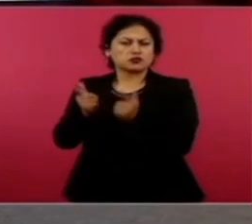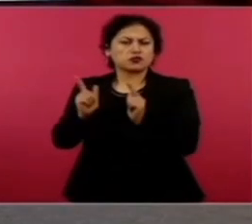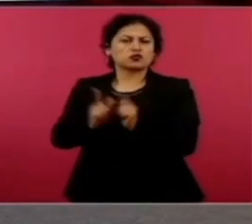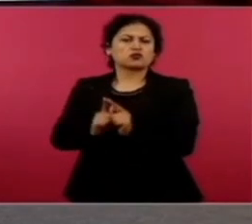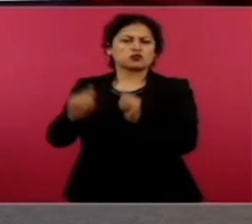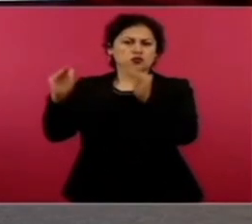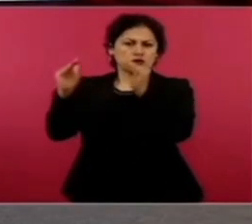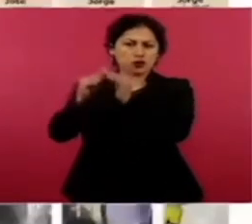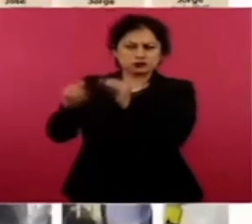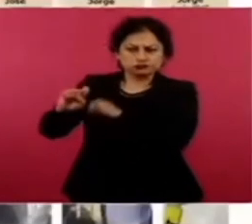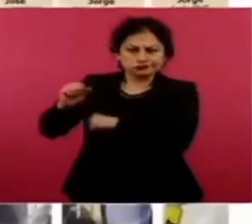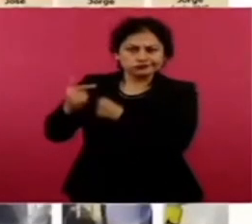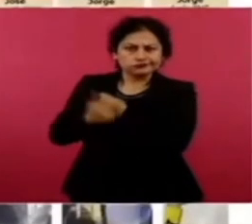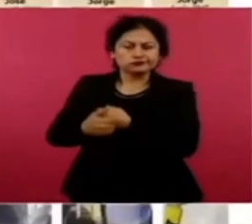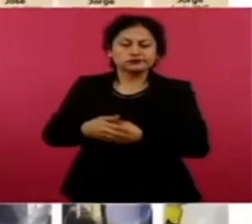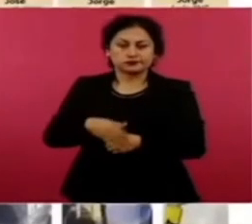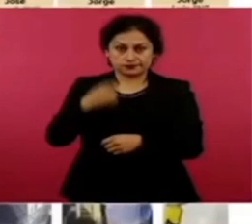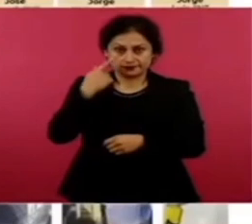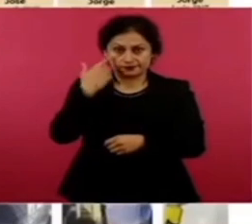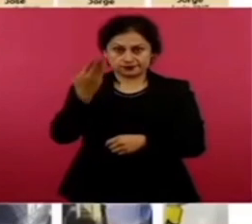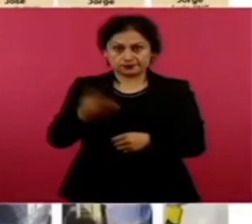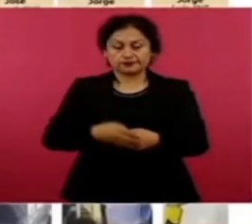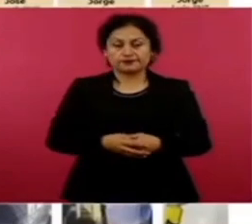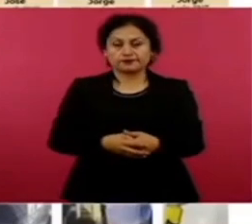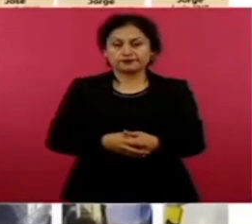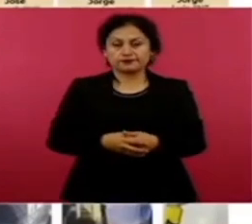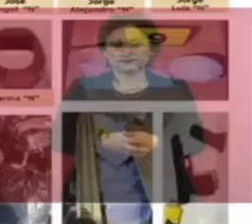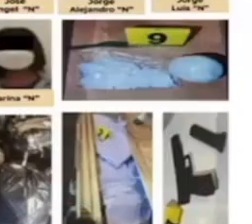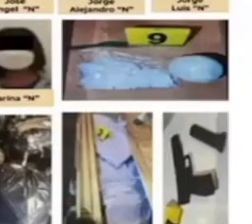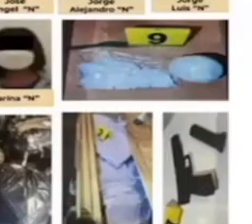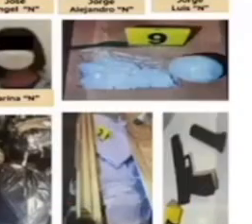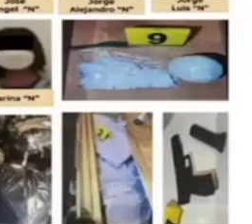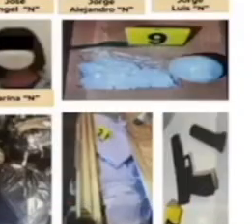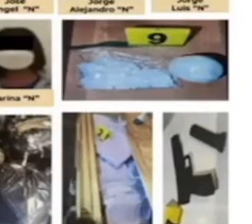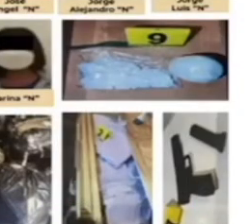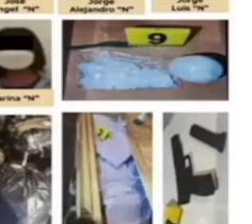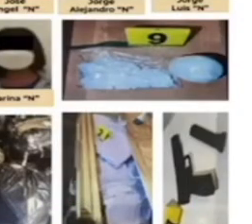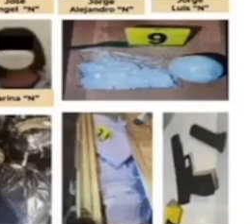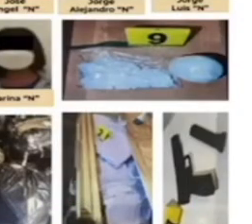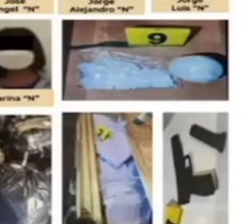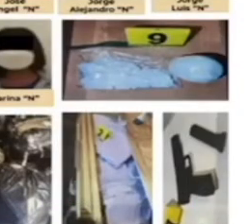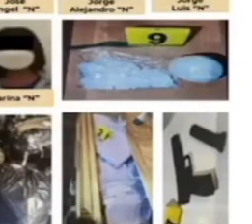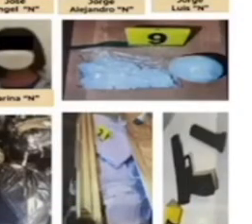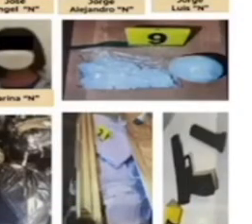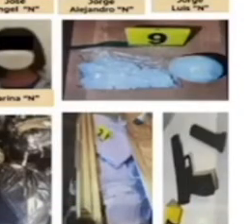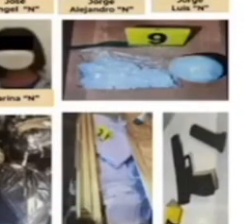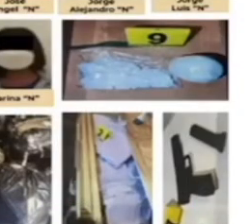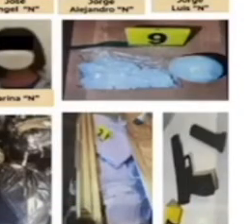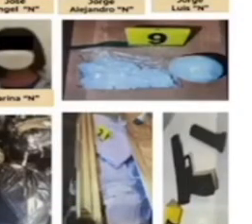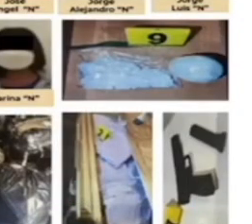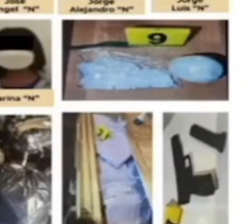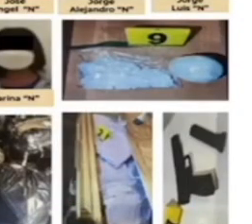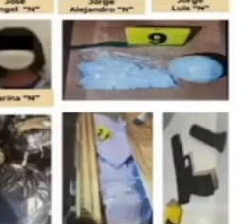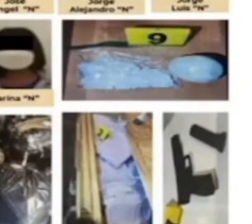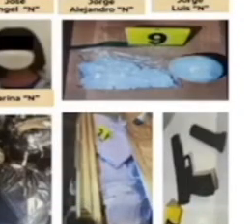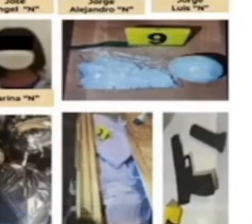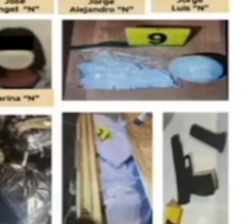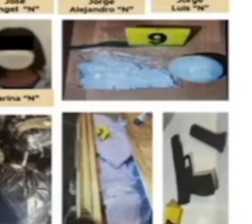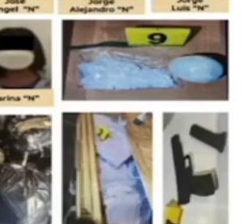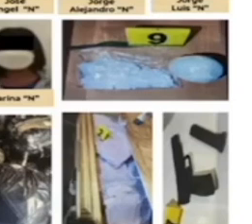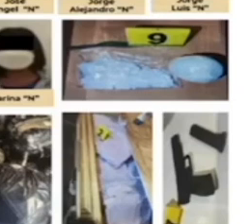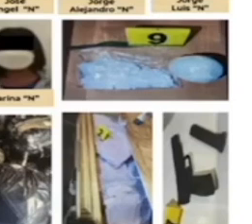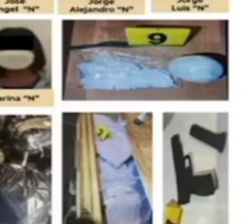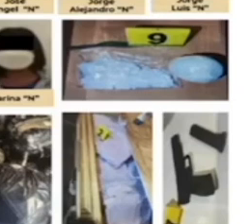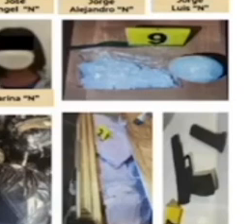Ilegal la detención, inmediata libertad de los iniciados y devolución de todo lo asegurado. Adelante. Este,